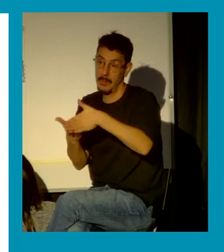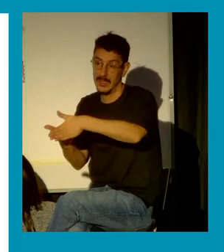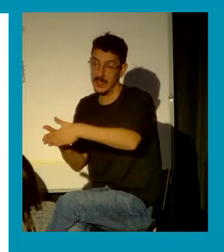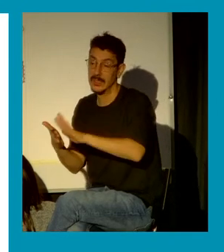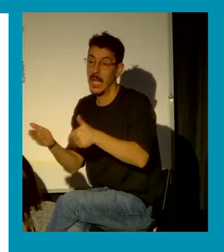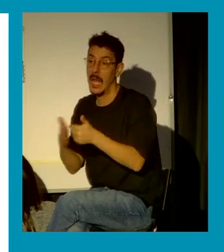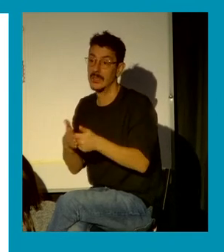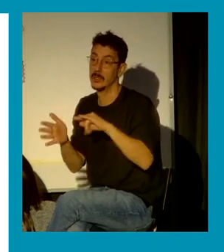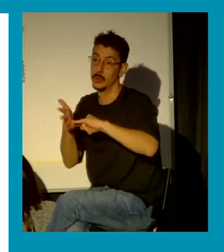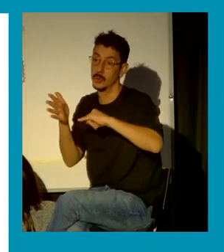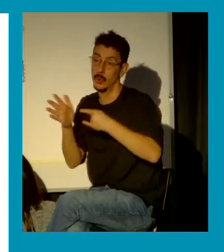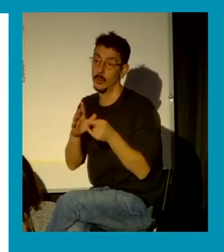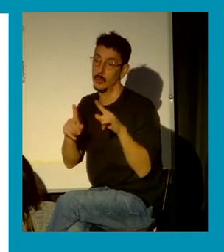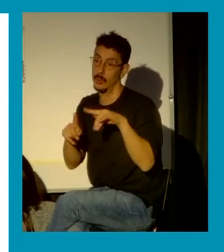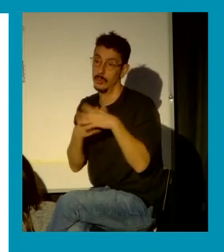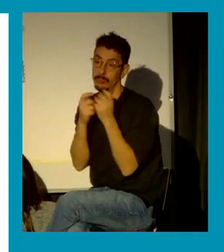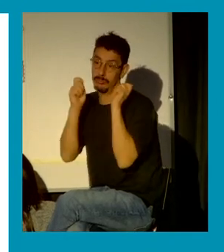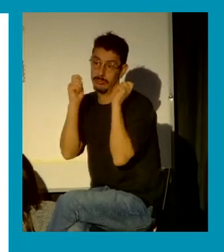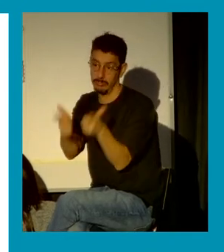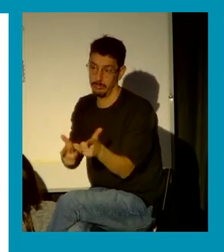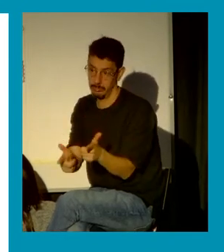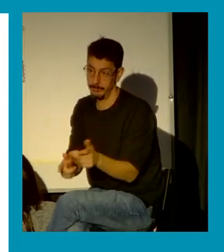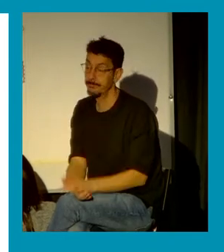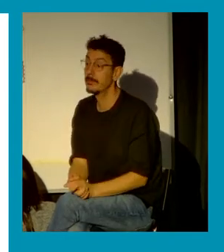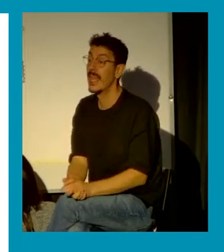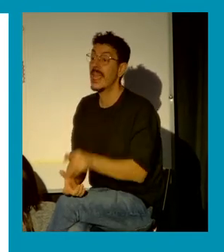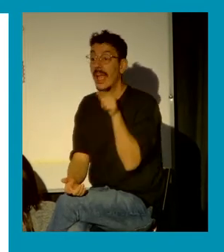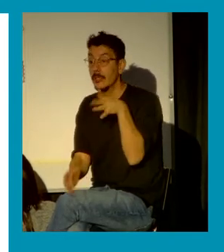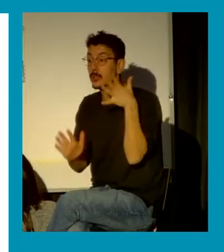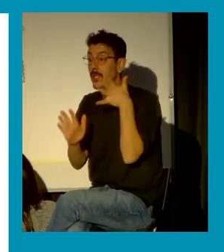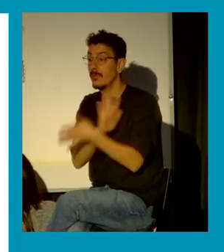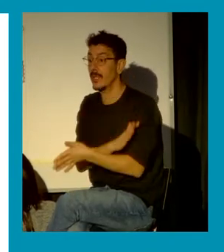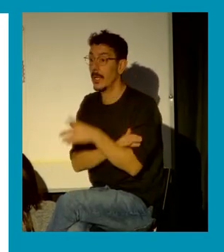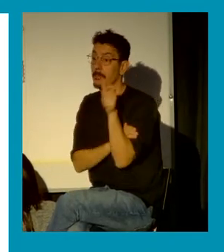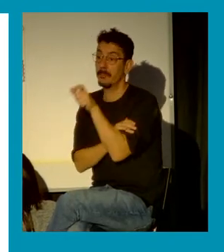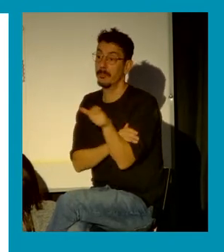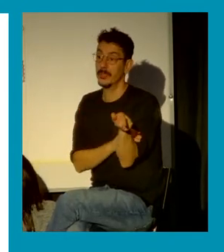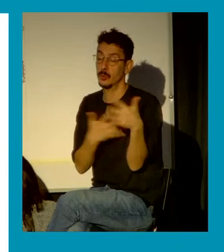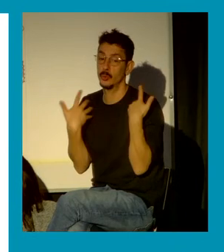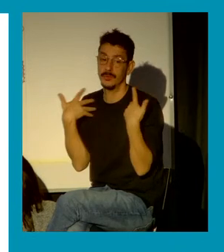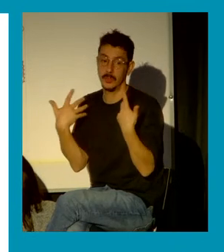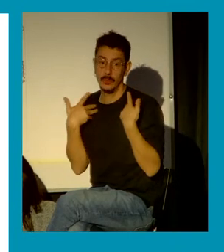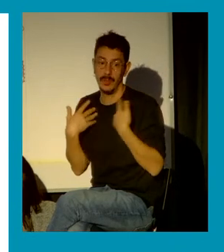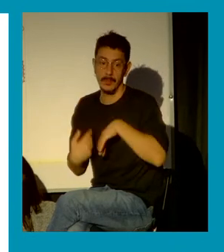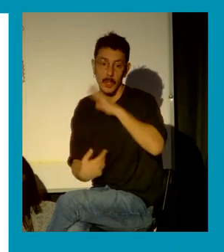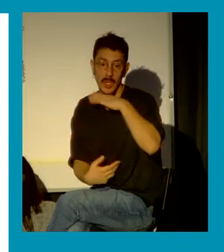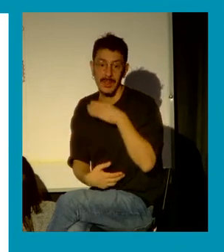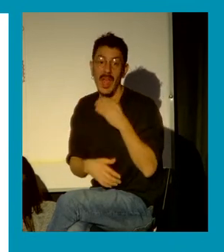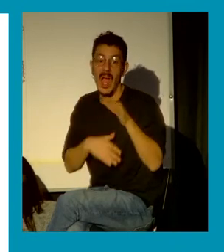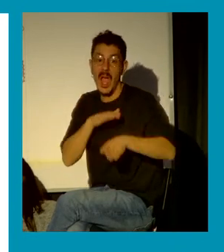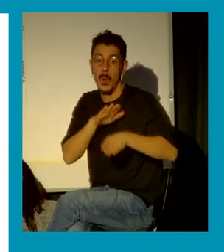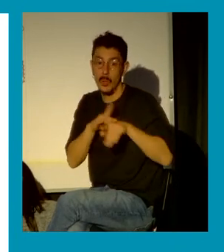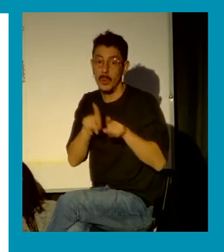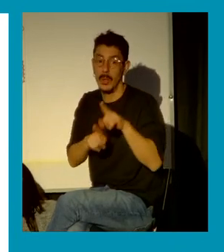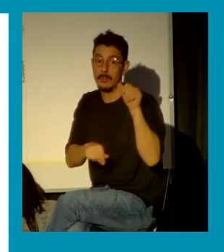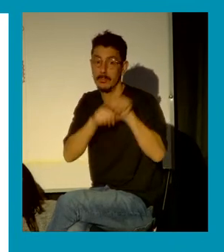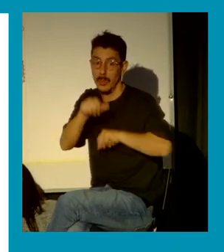y a veces esto significa que por un lado las personas que sufren la violencia están en procesos de reparación